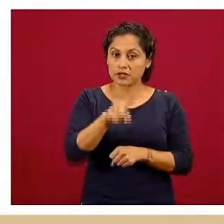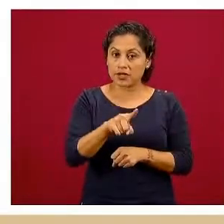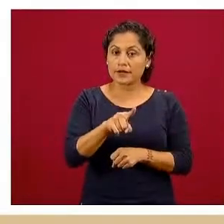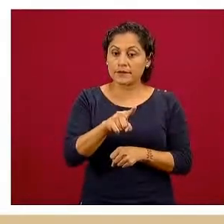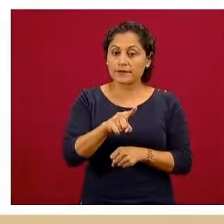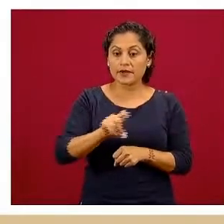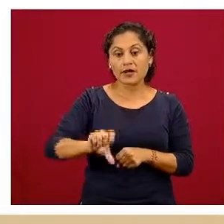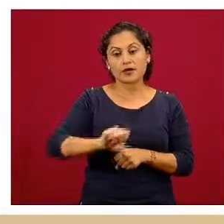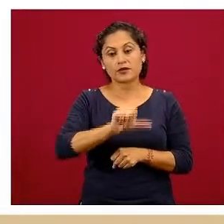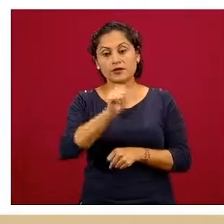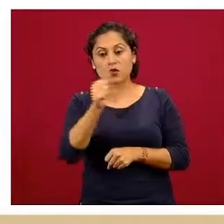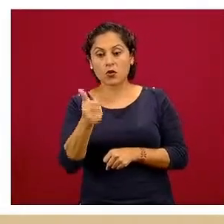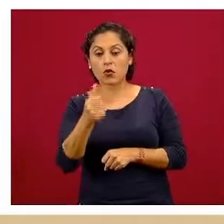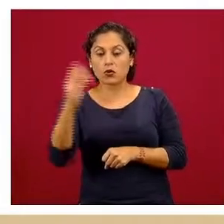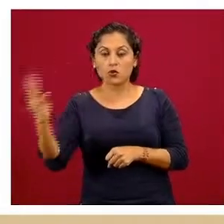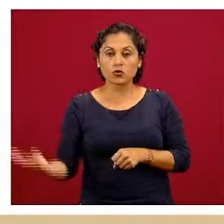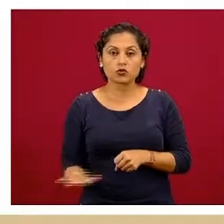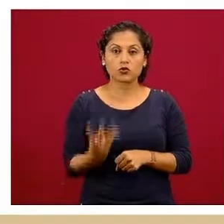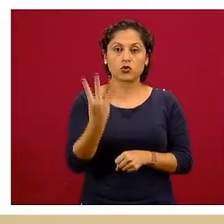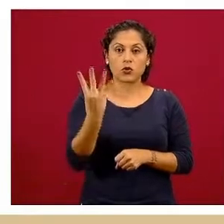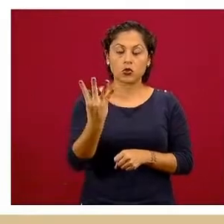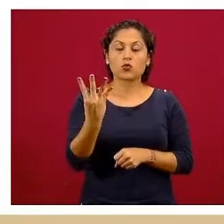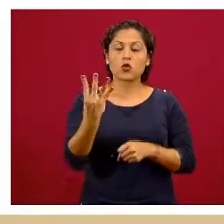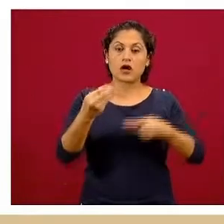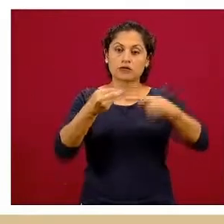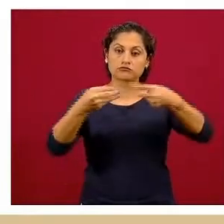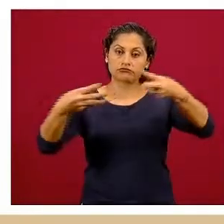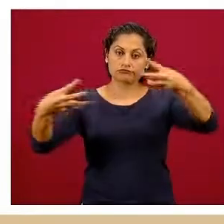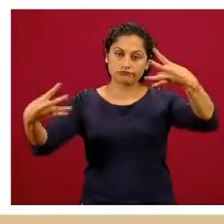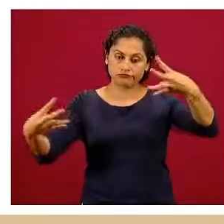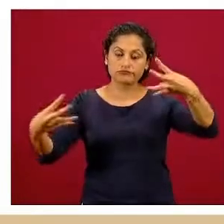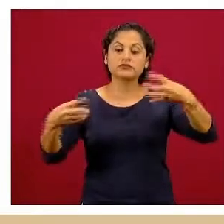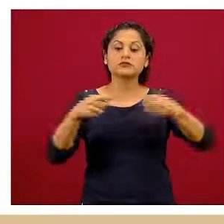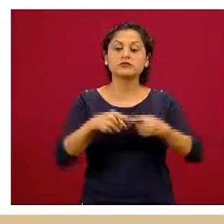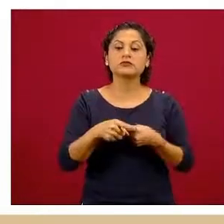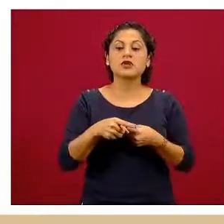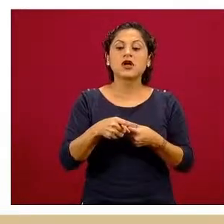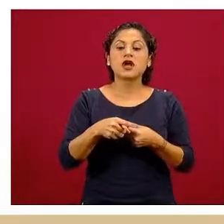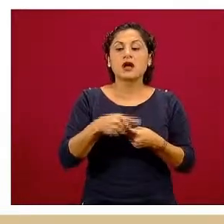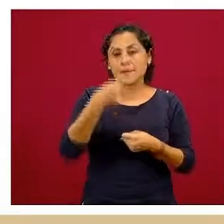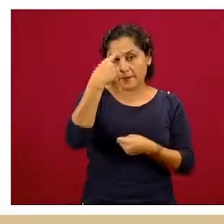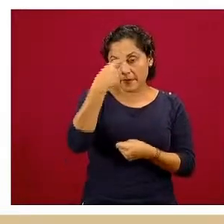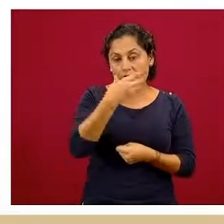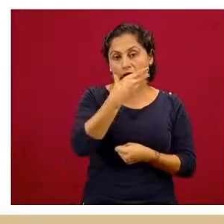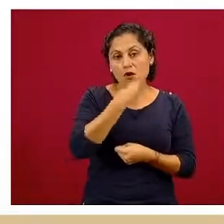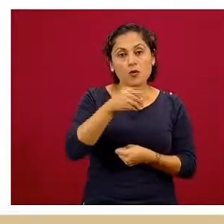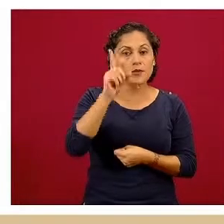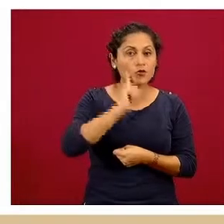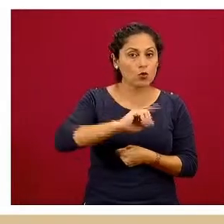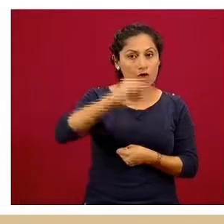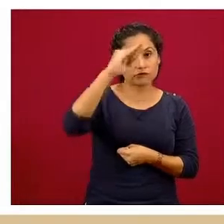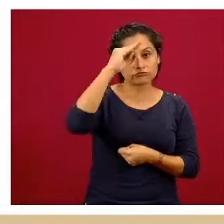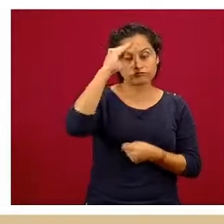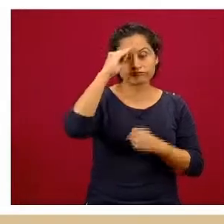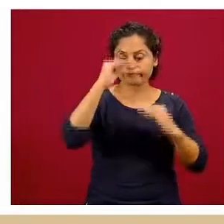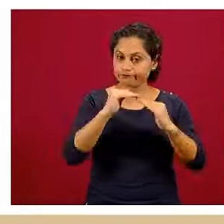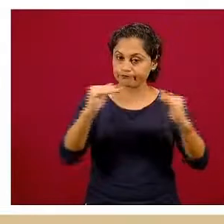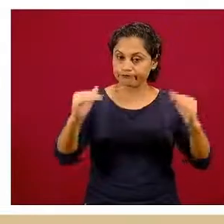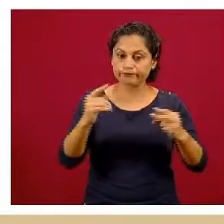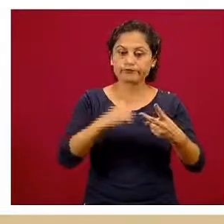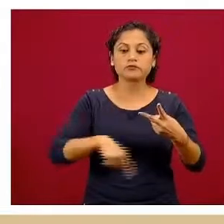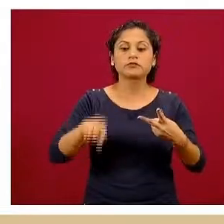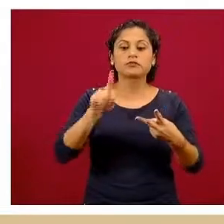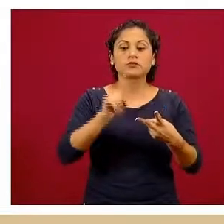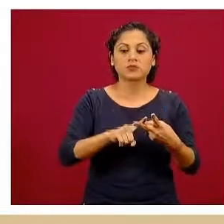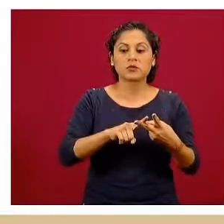cuatro ejes transversales que tienen que involucrar la perspectiva de género, ser sensibles con el ciclo de la vida, con las